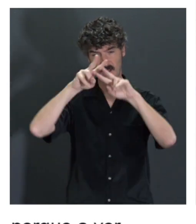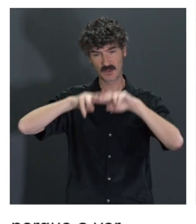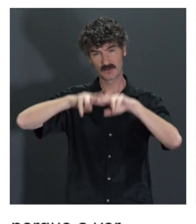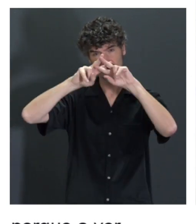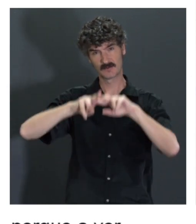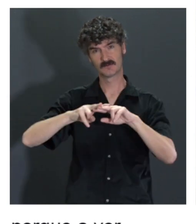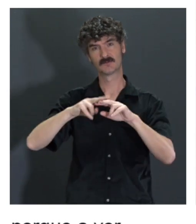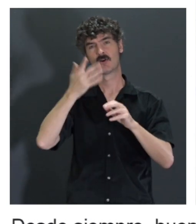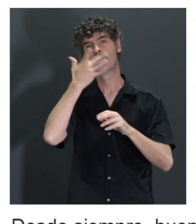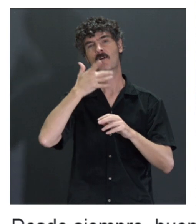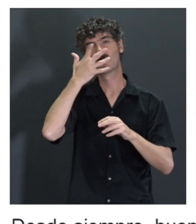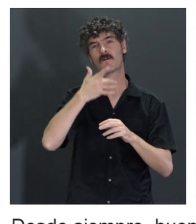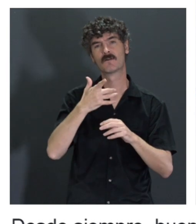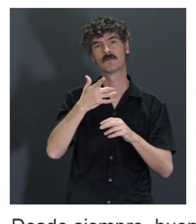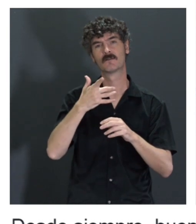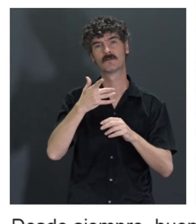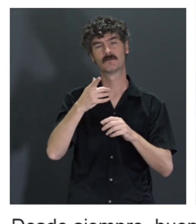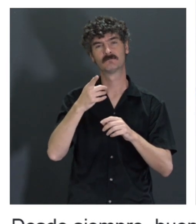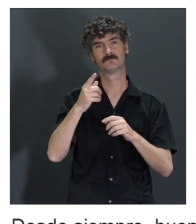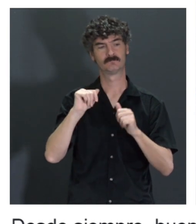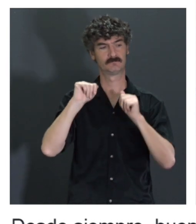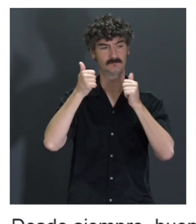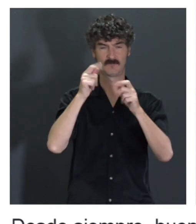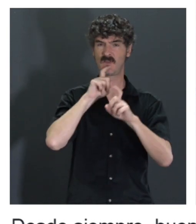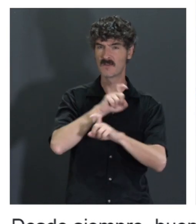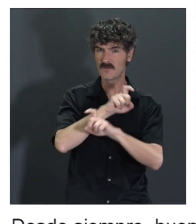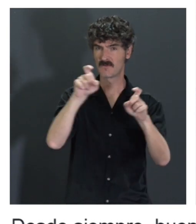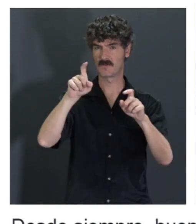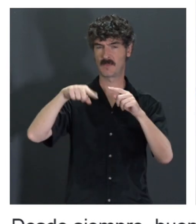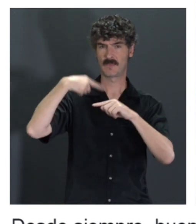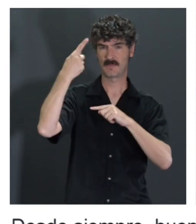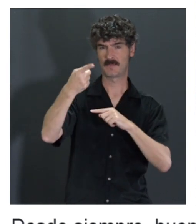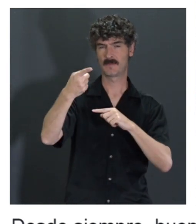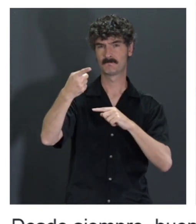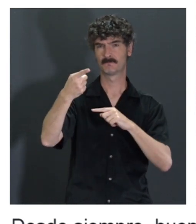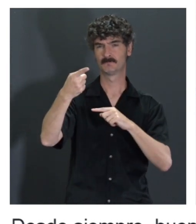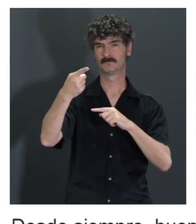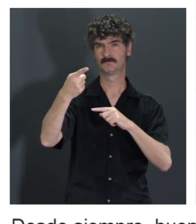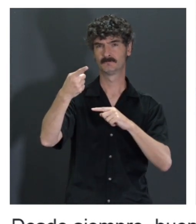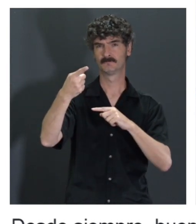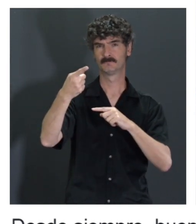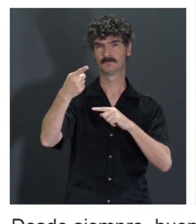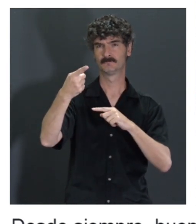adopters, es decir, no los pioneros, sino los que vienen justo después, que son, digamos,